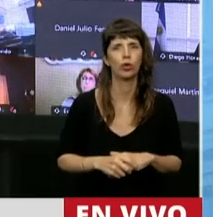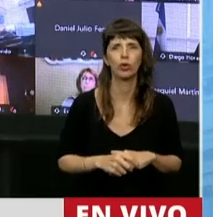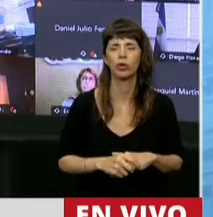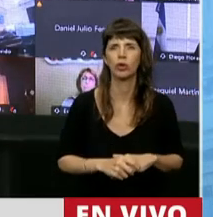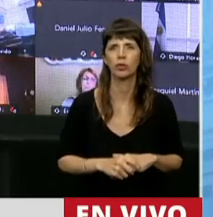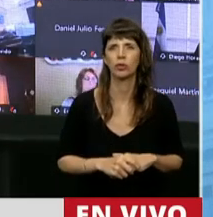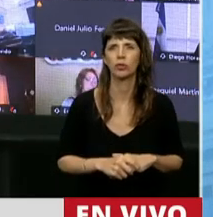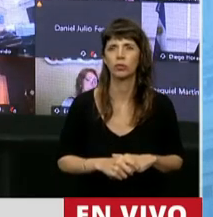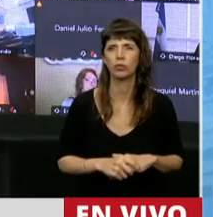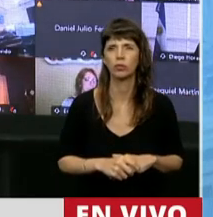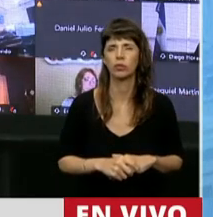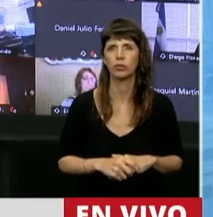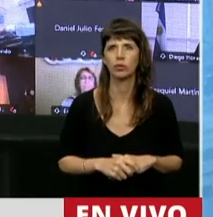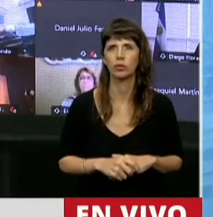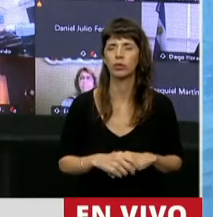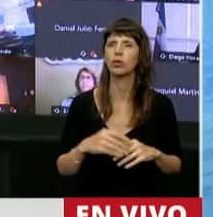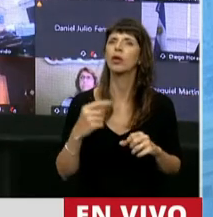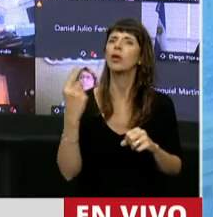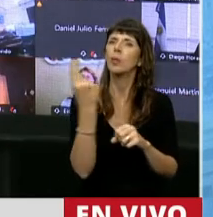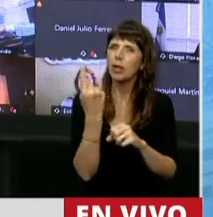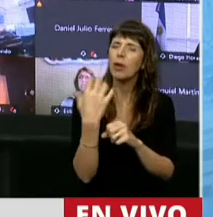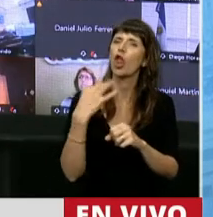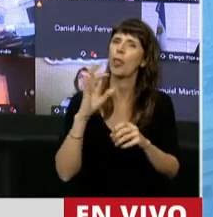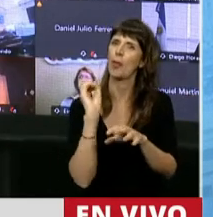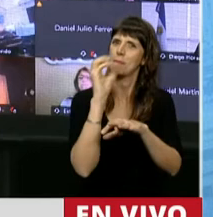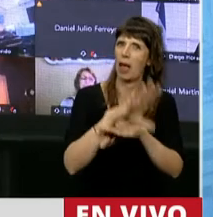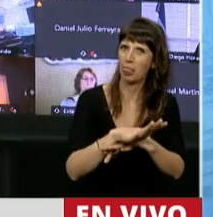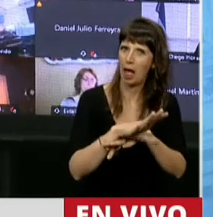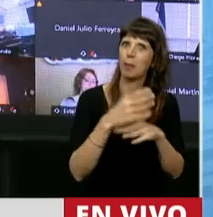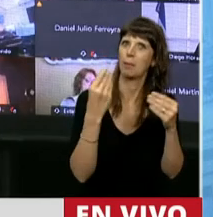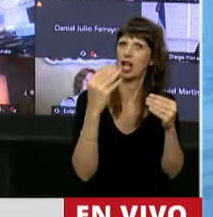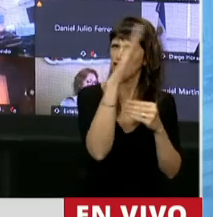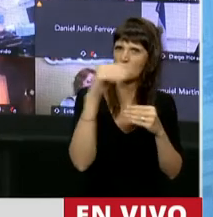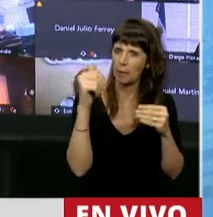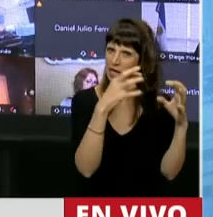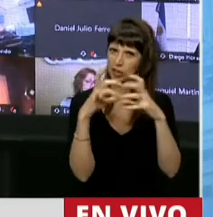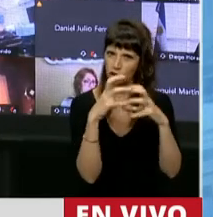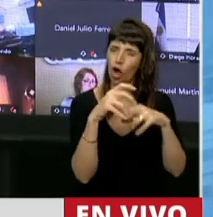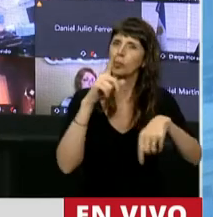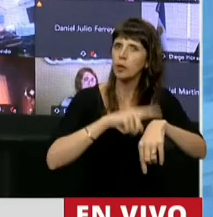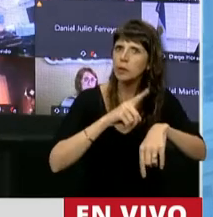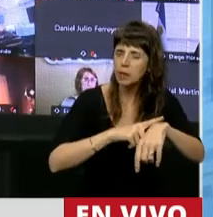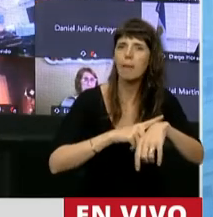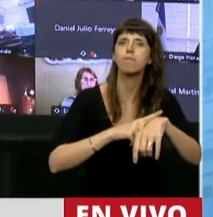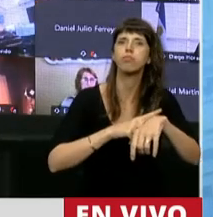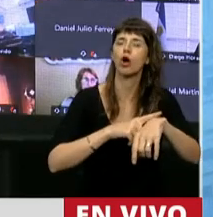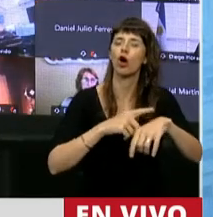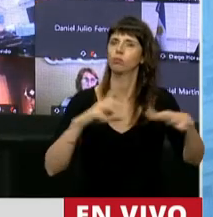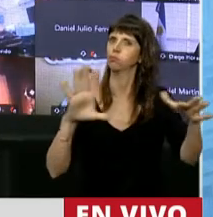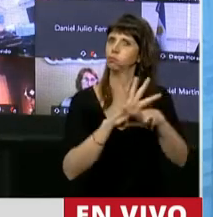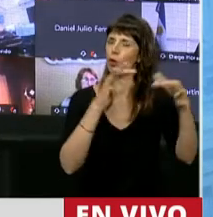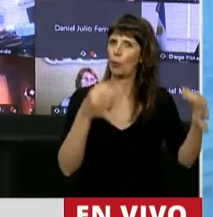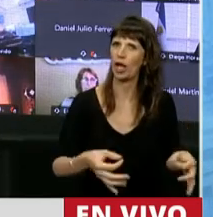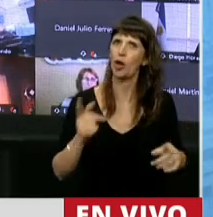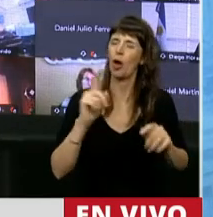pasar la invitación a la sesión con las horas y el tiempo que corresponda. No, como lo han hecho realmente